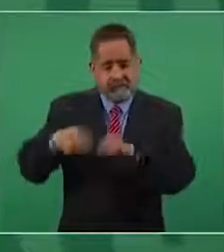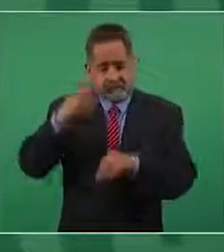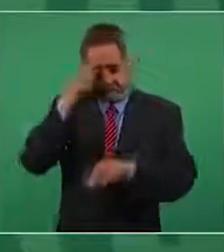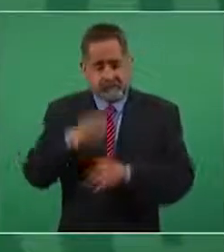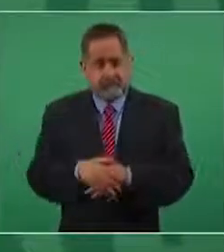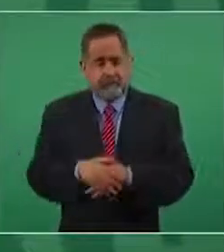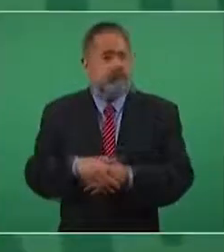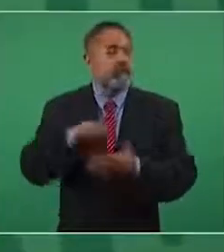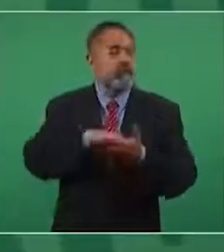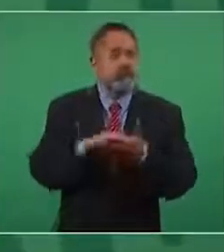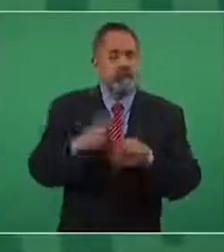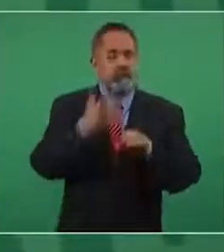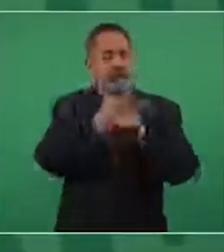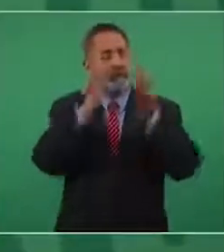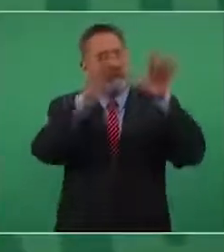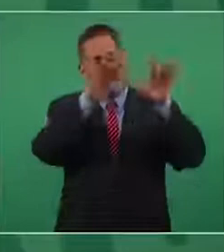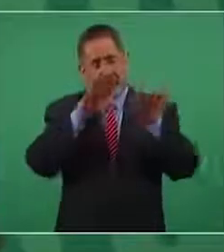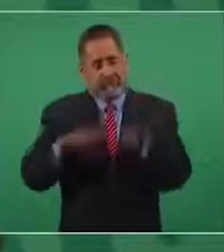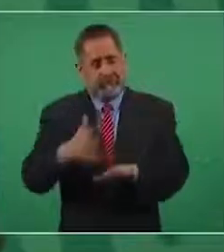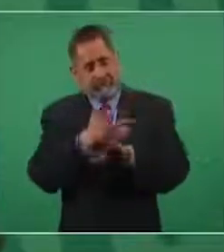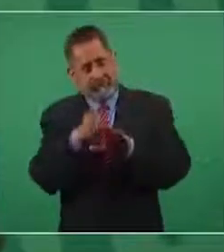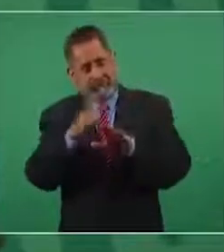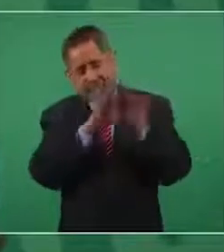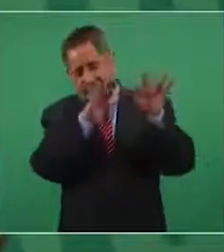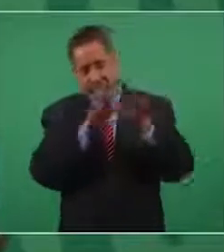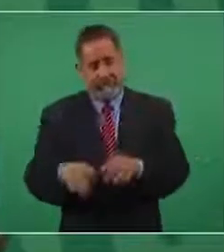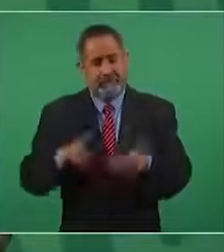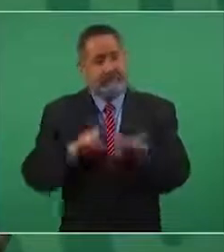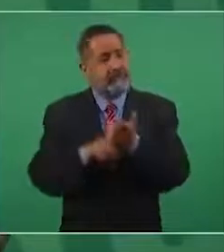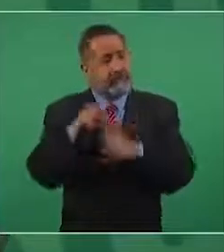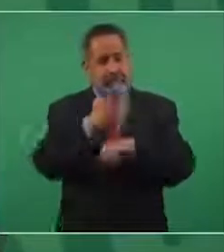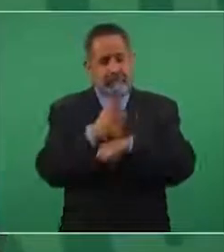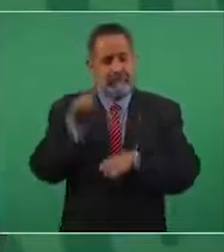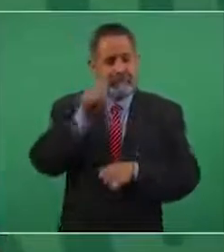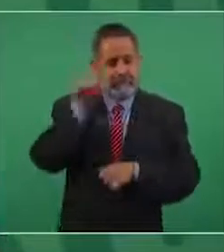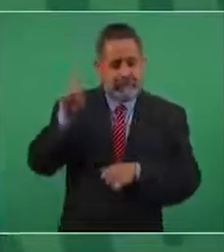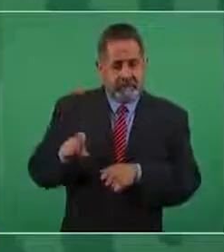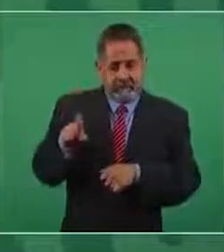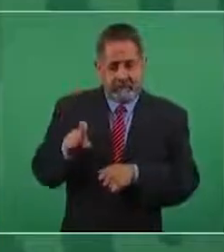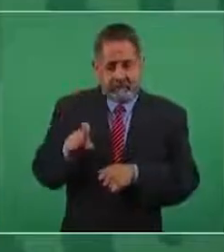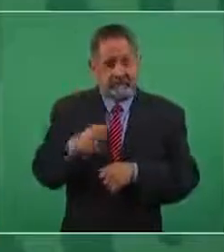Viene la nevada en Texas, padecen muchísimo allá,